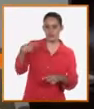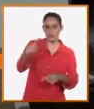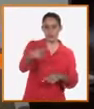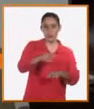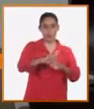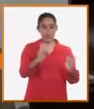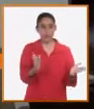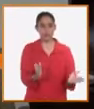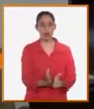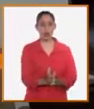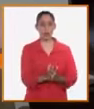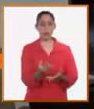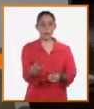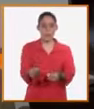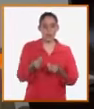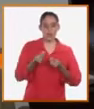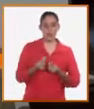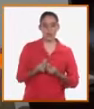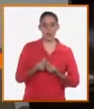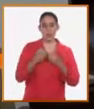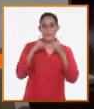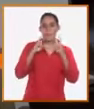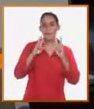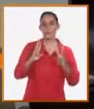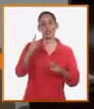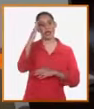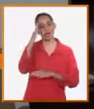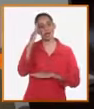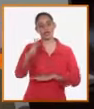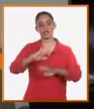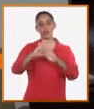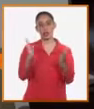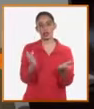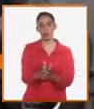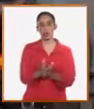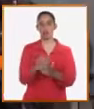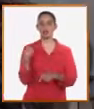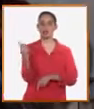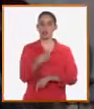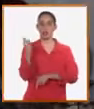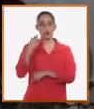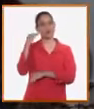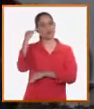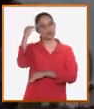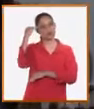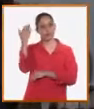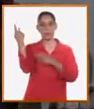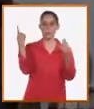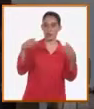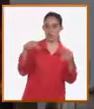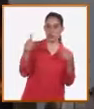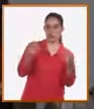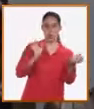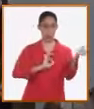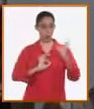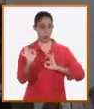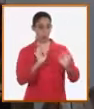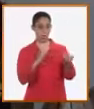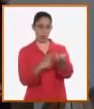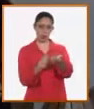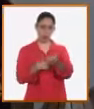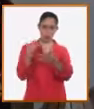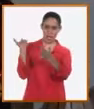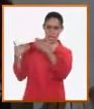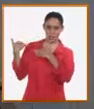dado la corporación porque la de superación no solamente ya de cuidar la tradición